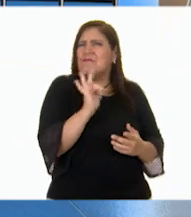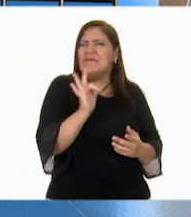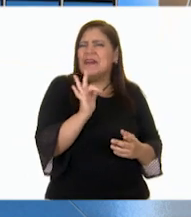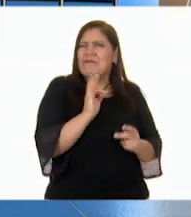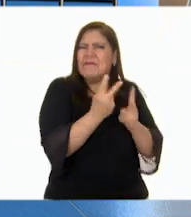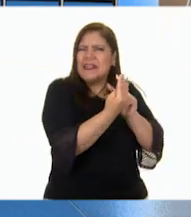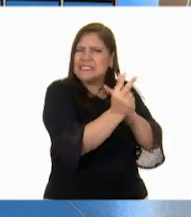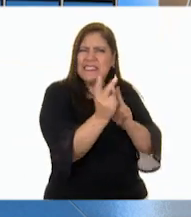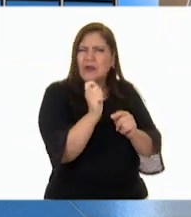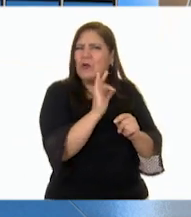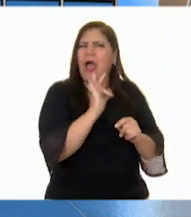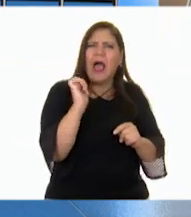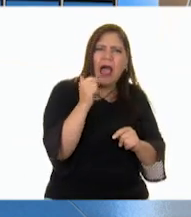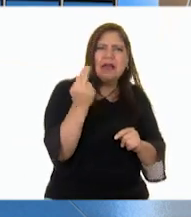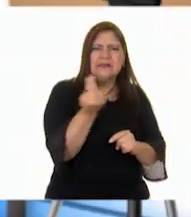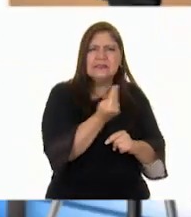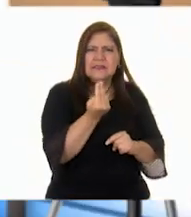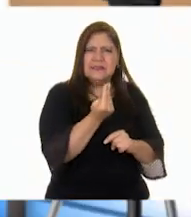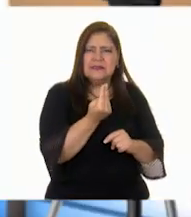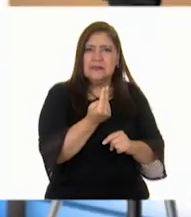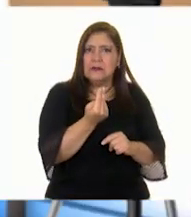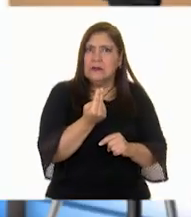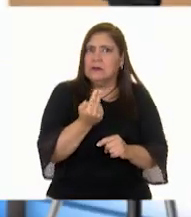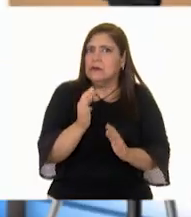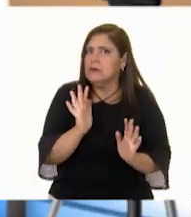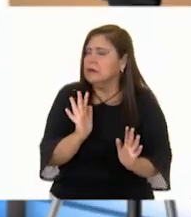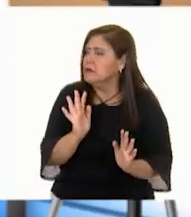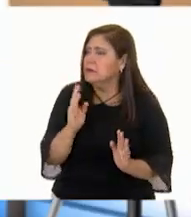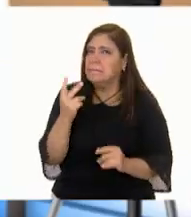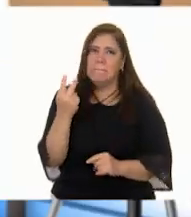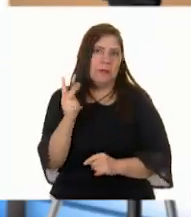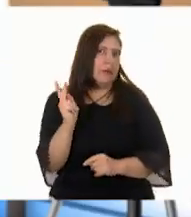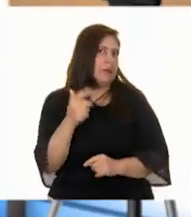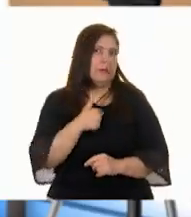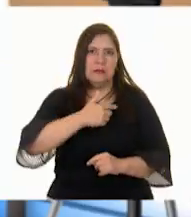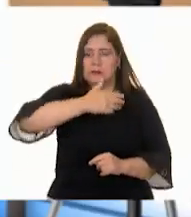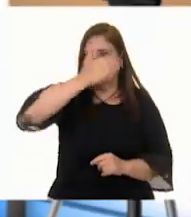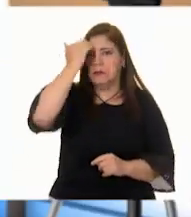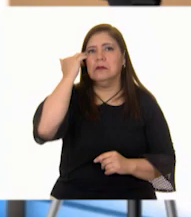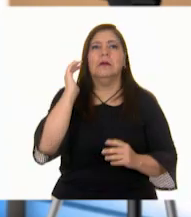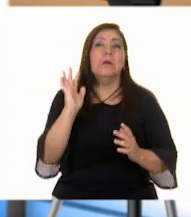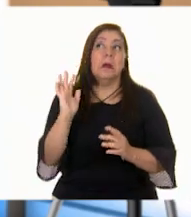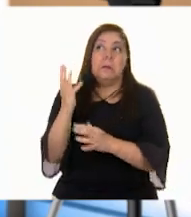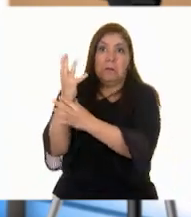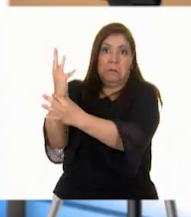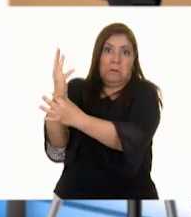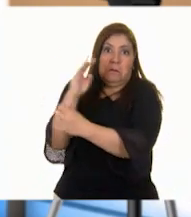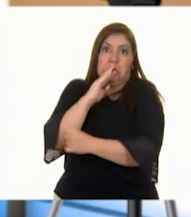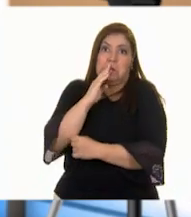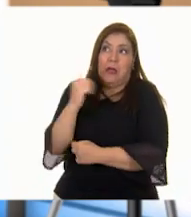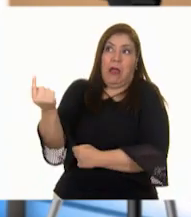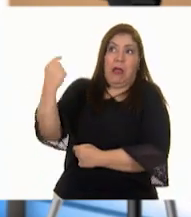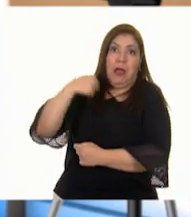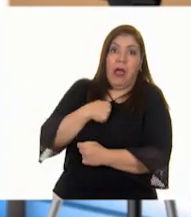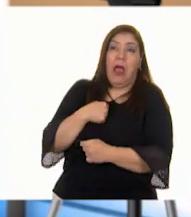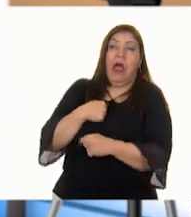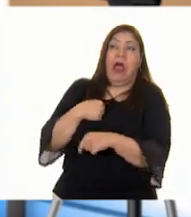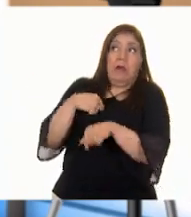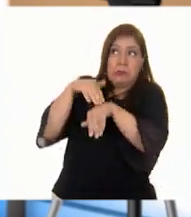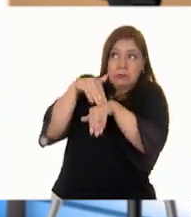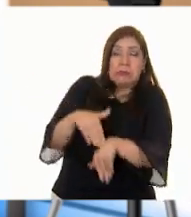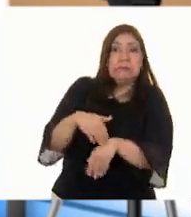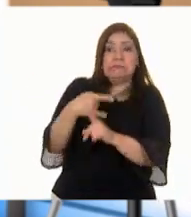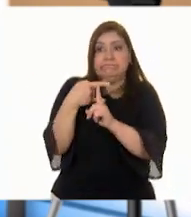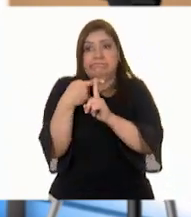necesitaba algo, ¿no lo crees? Pero, pues, no sé. Como mi mamá me dijo que no le abriera la puerta a nadie